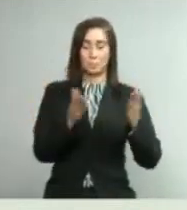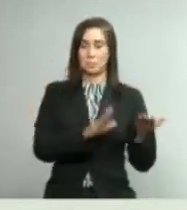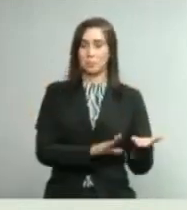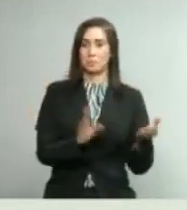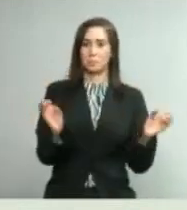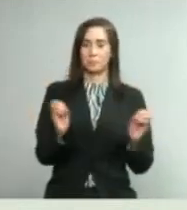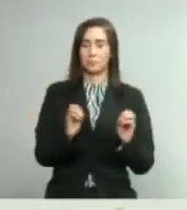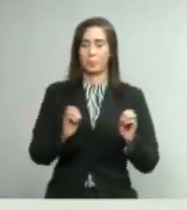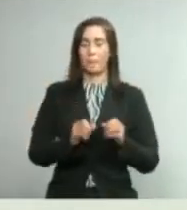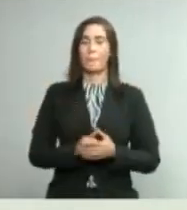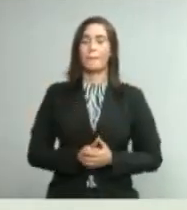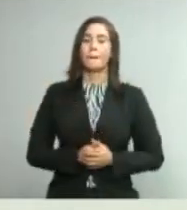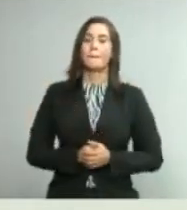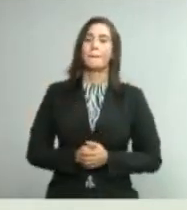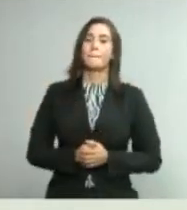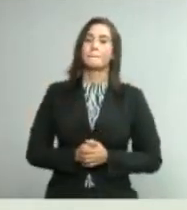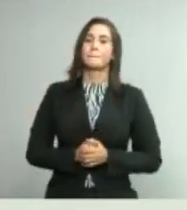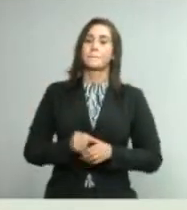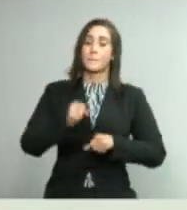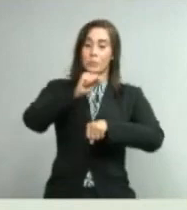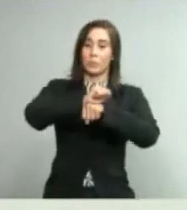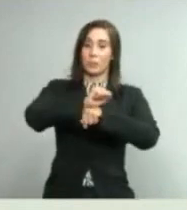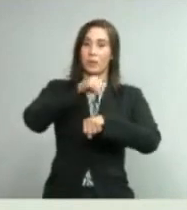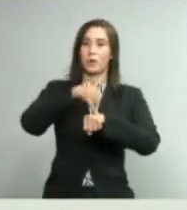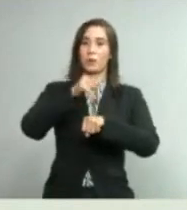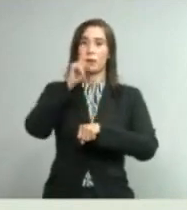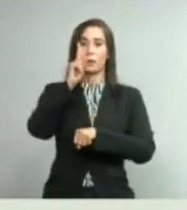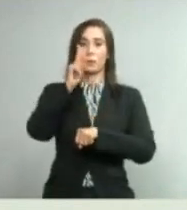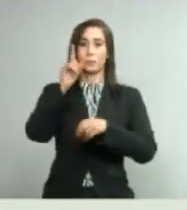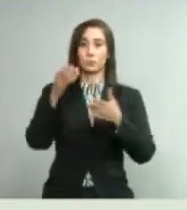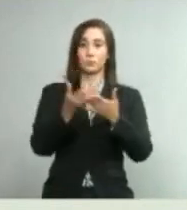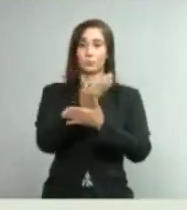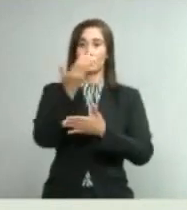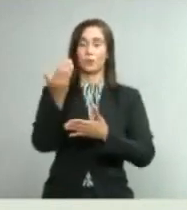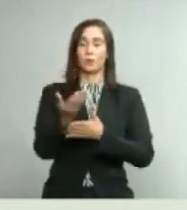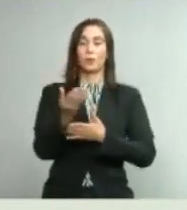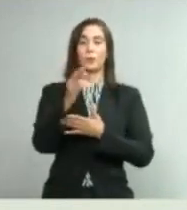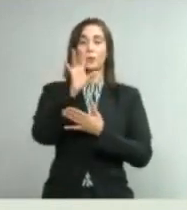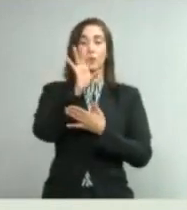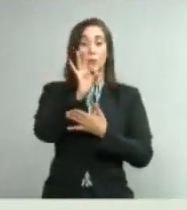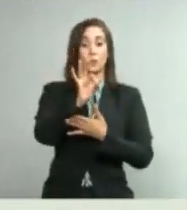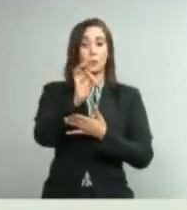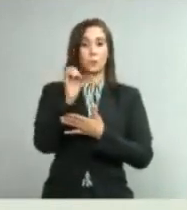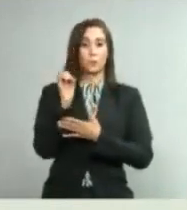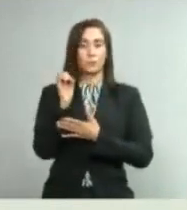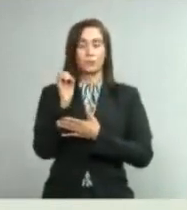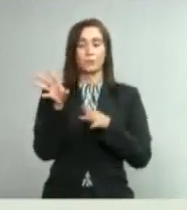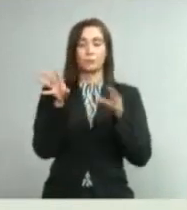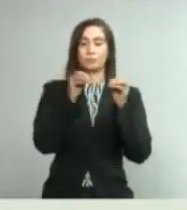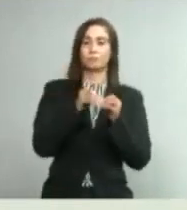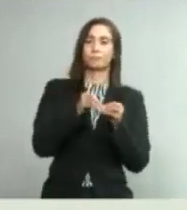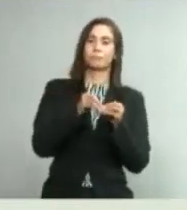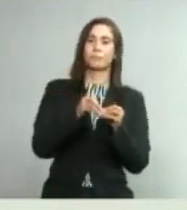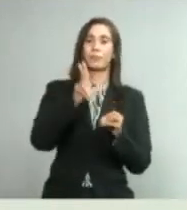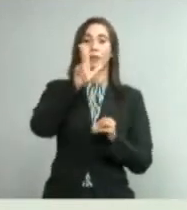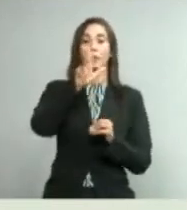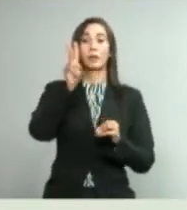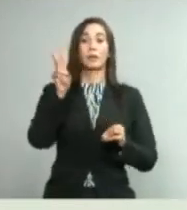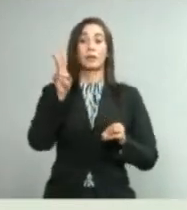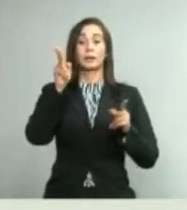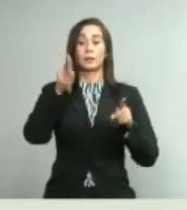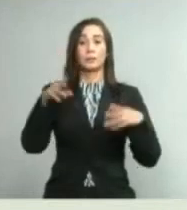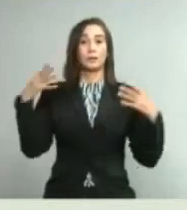fallecimientos. San Juan, un caso nuevo, 90 acumulados, 32